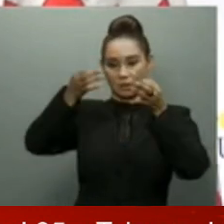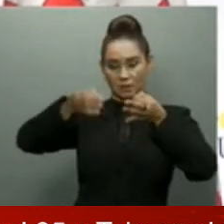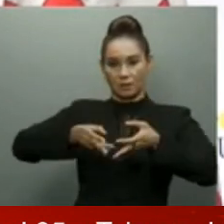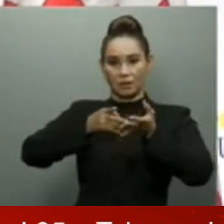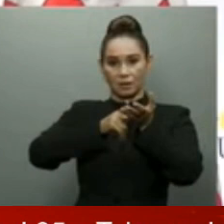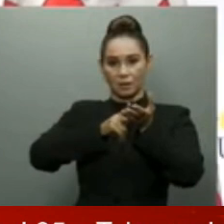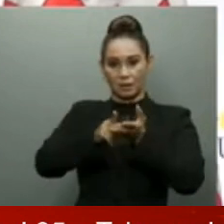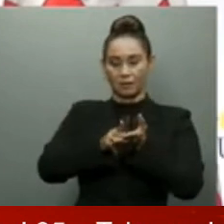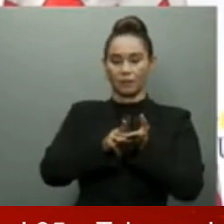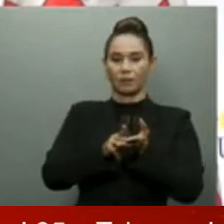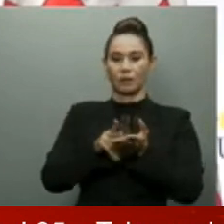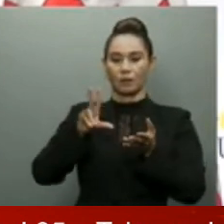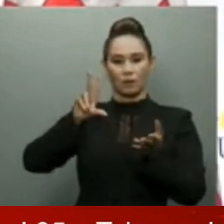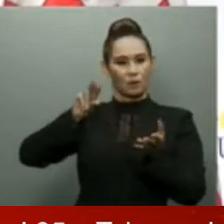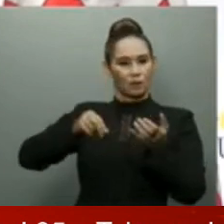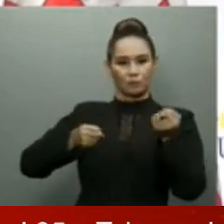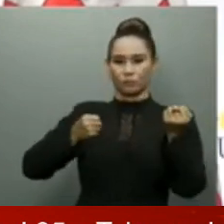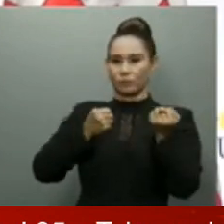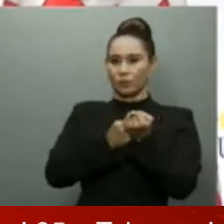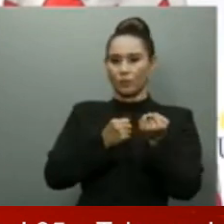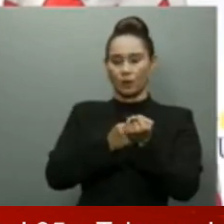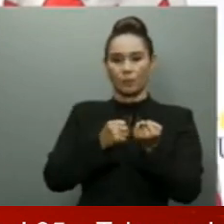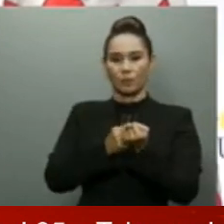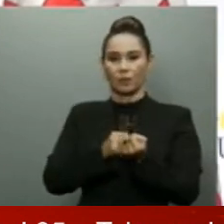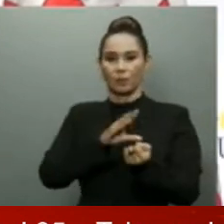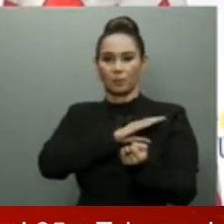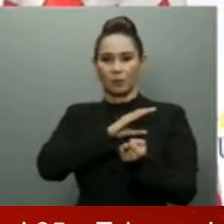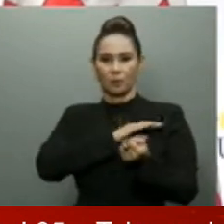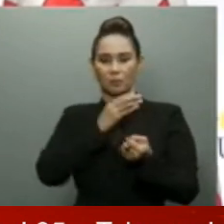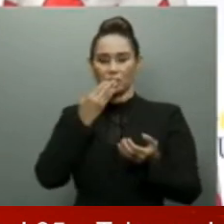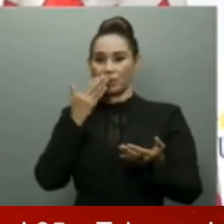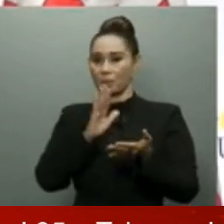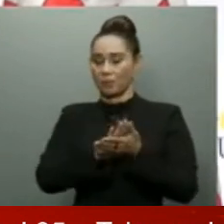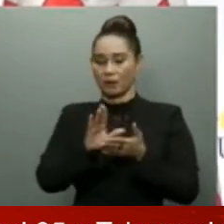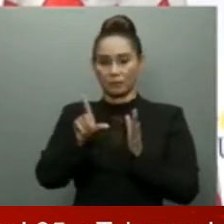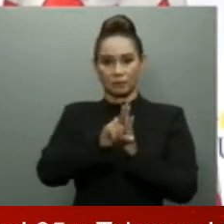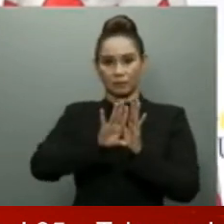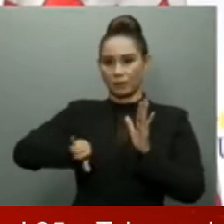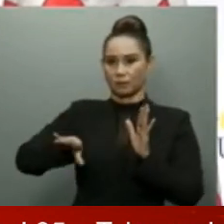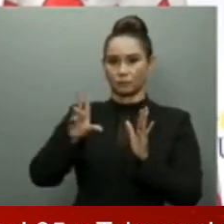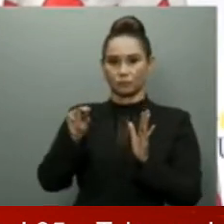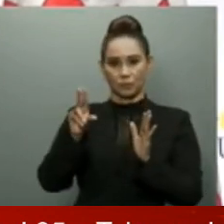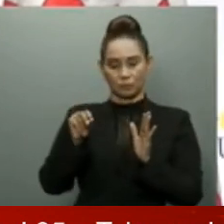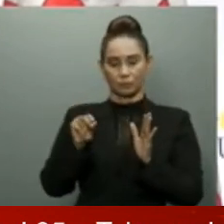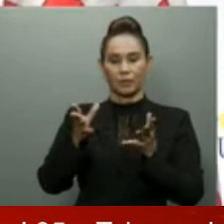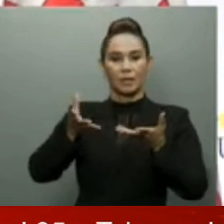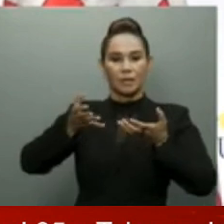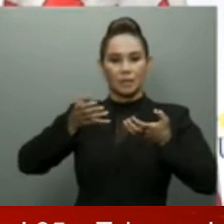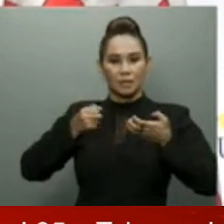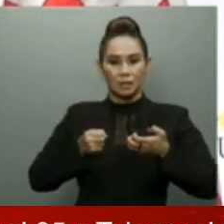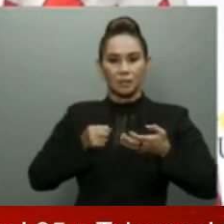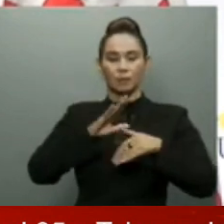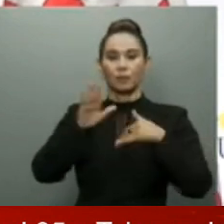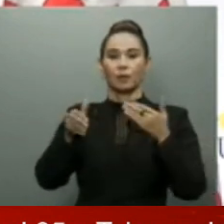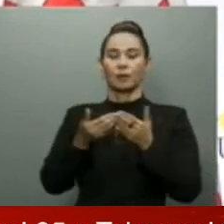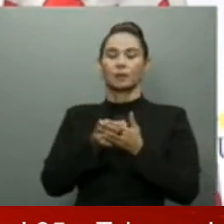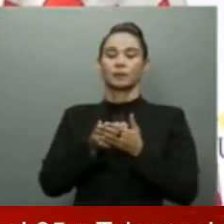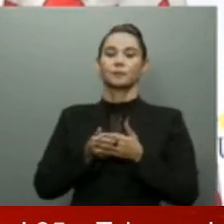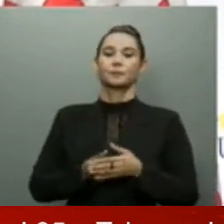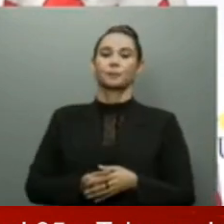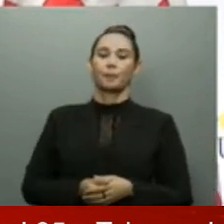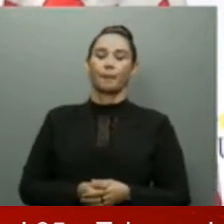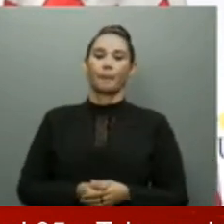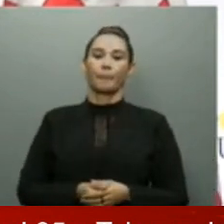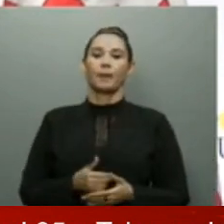apoyamos ninguna actuación al margen de la ley. Aspiramos a que el alma que se le